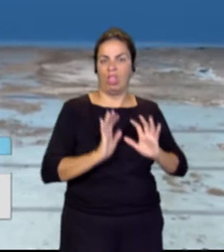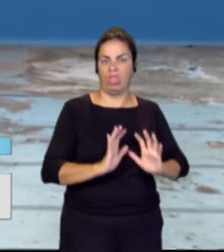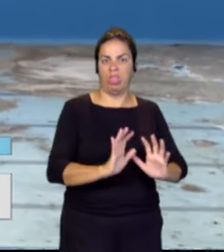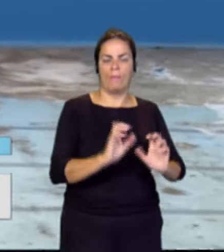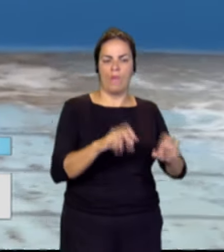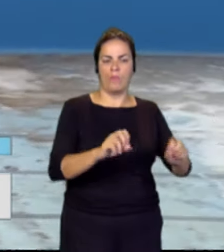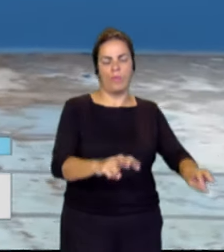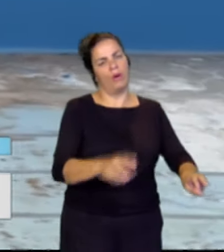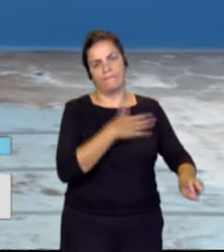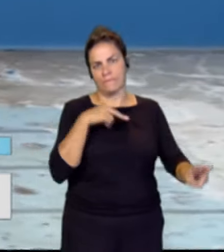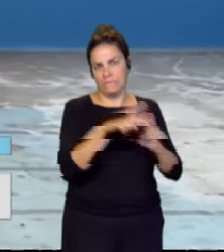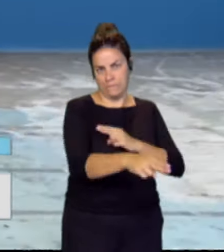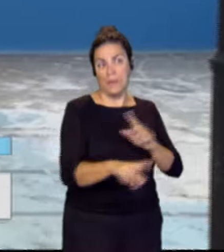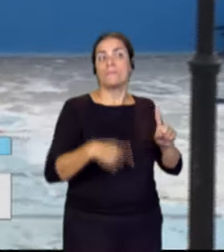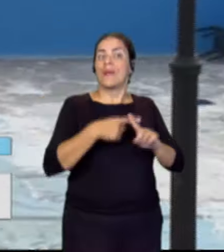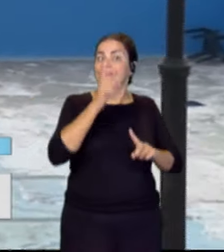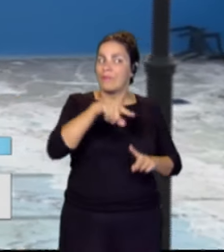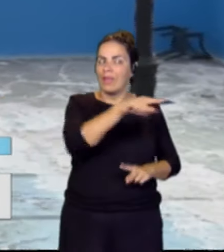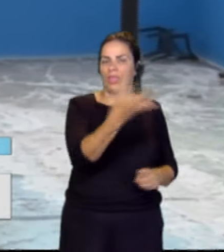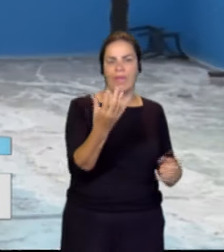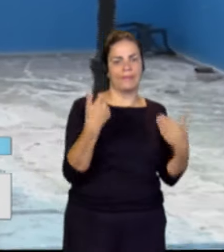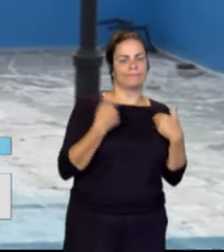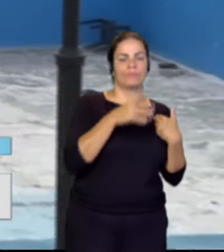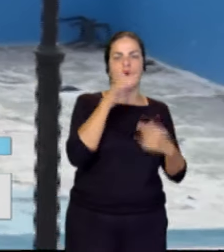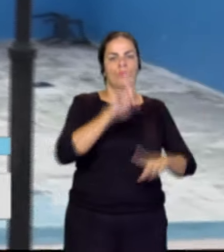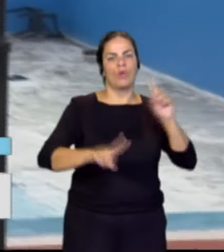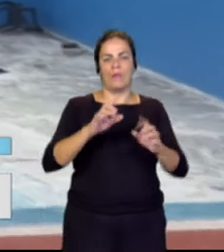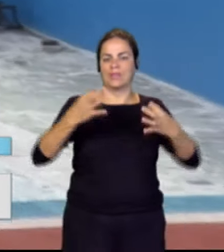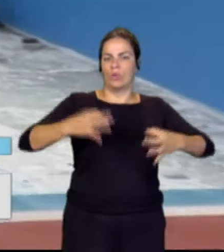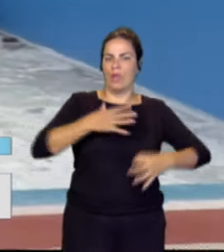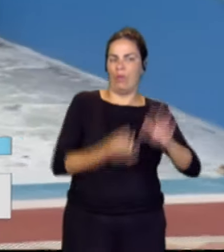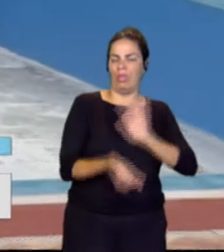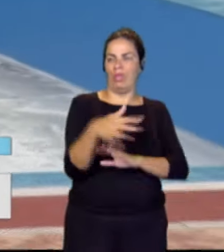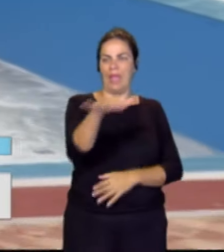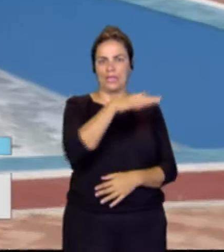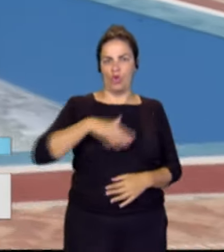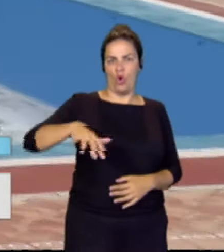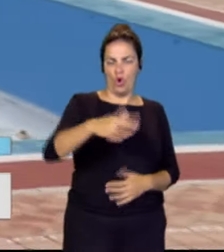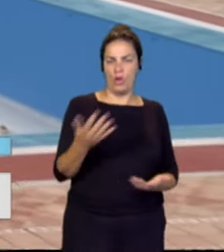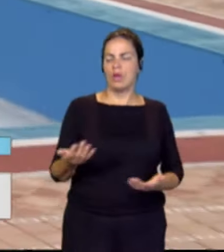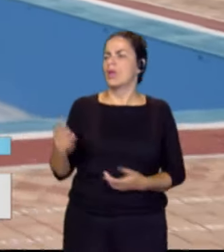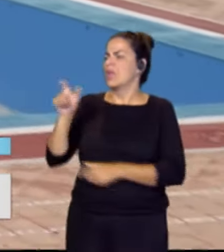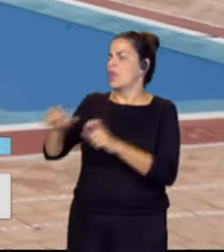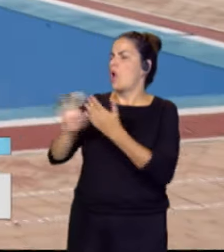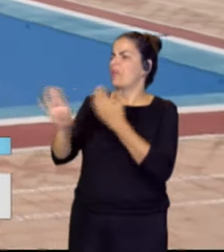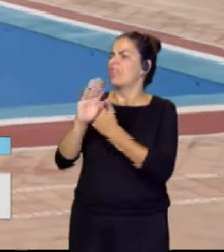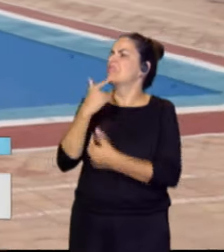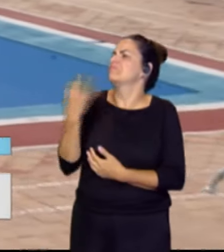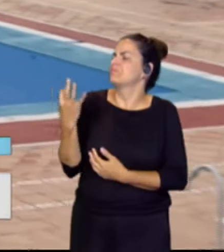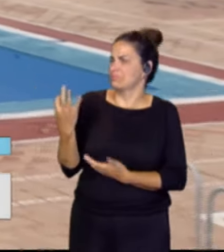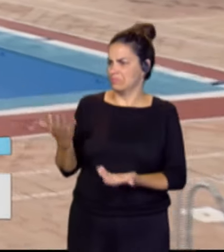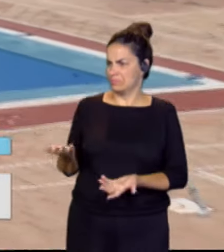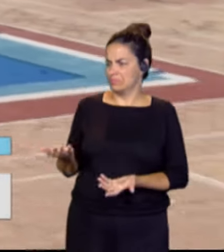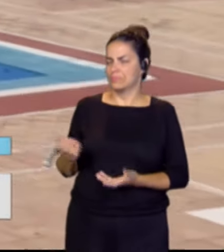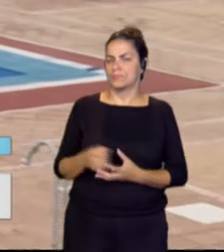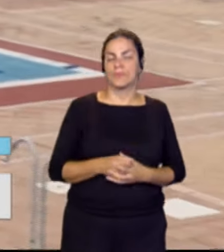a más y, sobre todo, pues, de los problemas de seguridad que pueda generar en la zona, en el entorno. ¿Qué le transmiten los vecinos de aquí, de toda esta zona de la